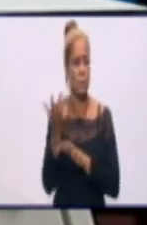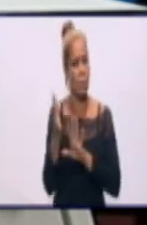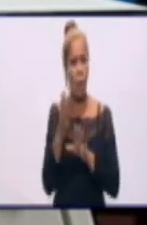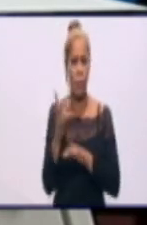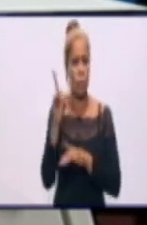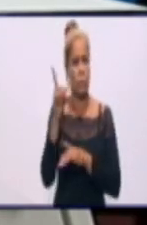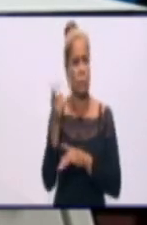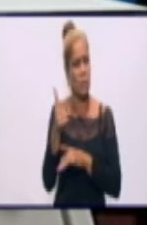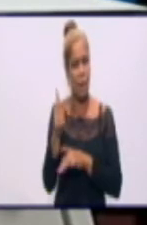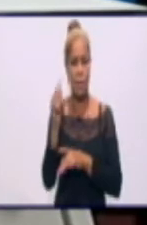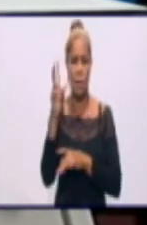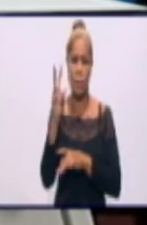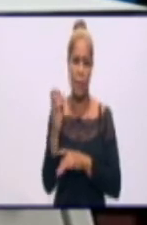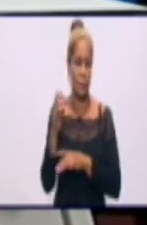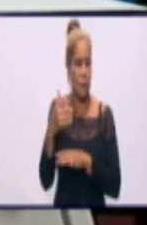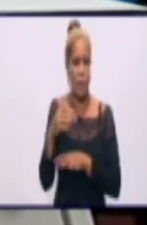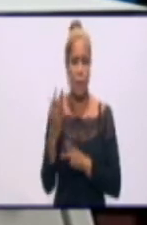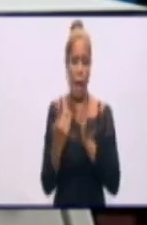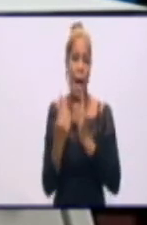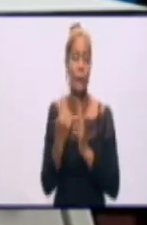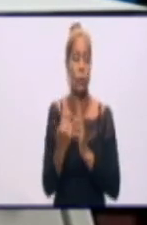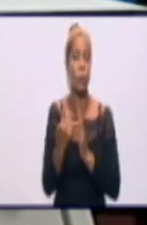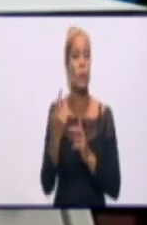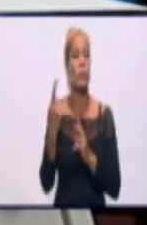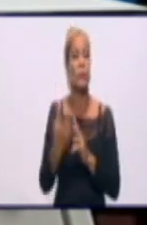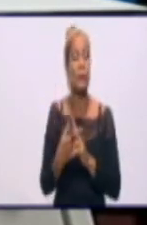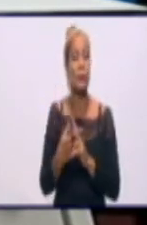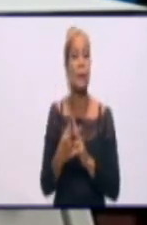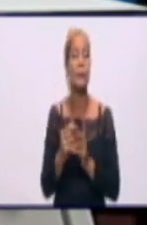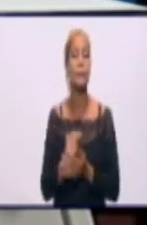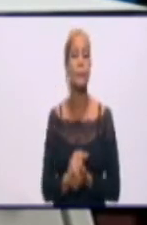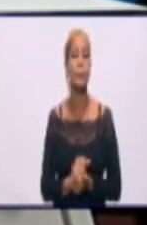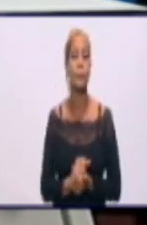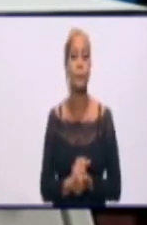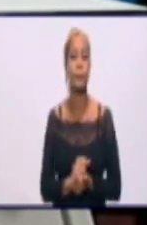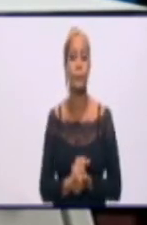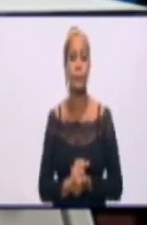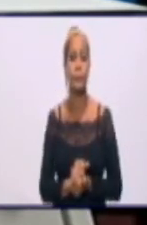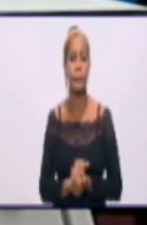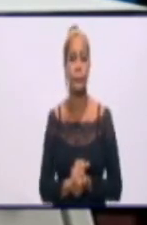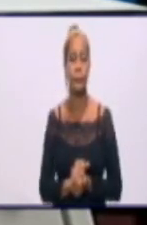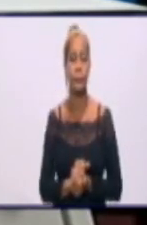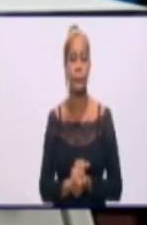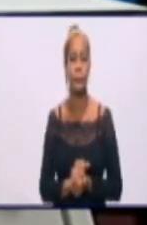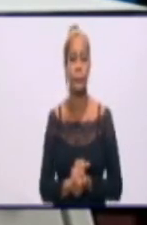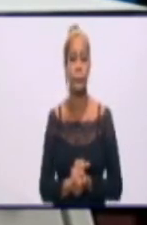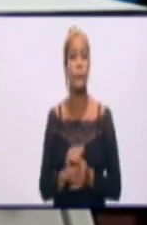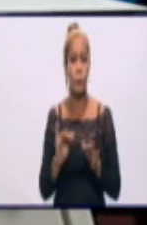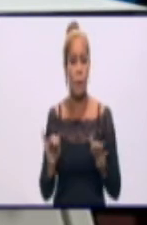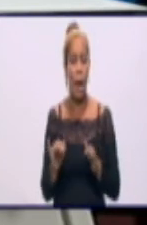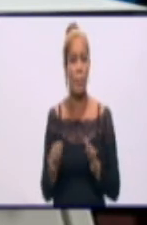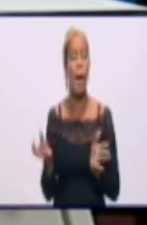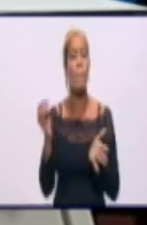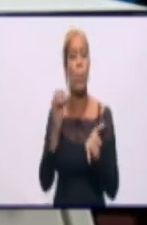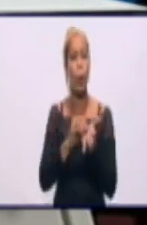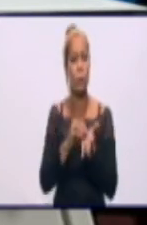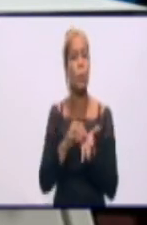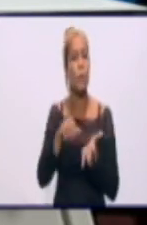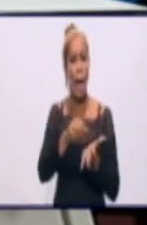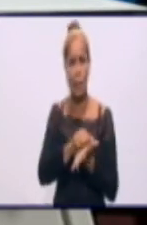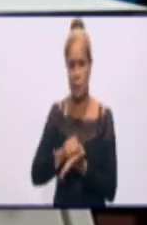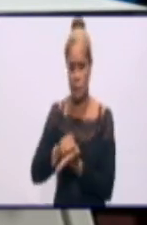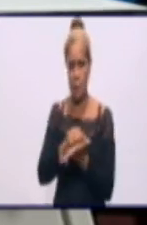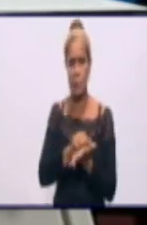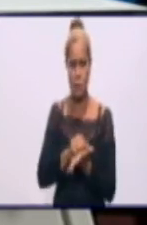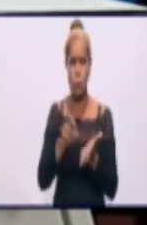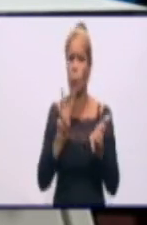mañana, le habían puesto ya el servicio de electricidad. sea, se había...